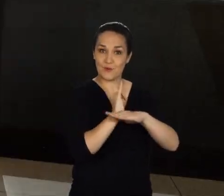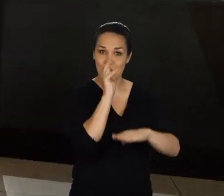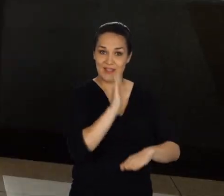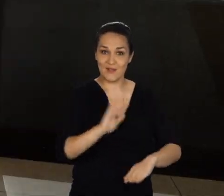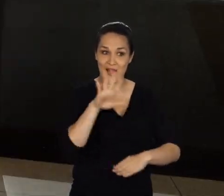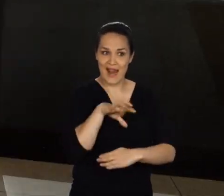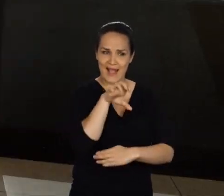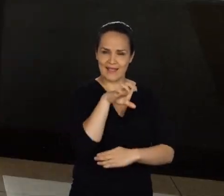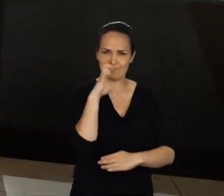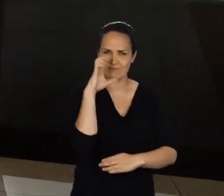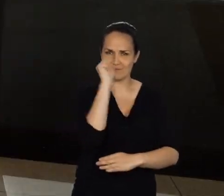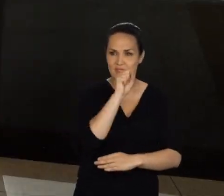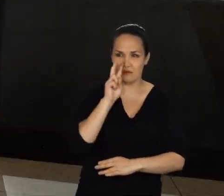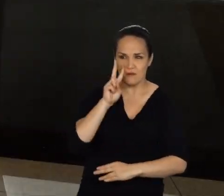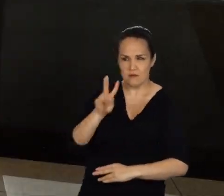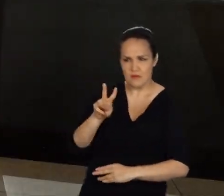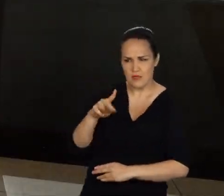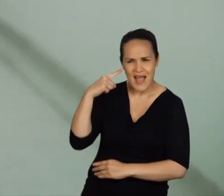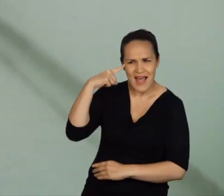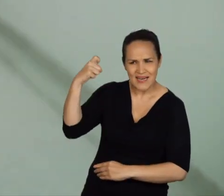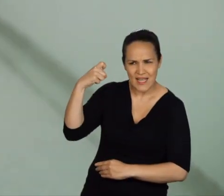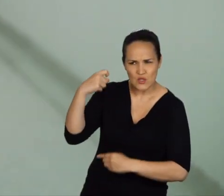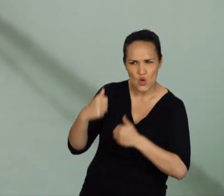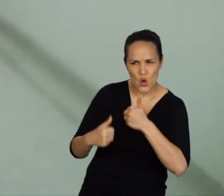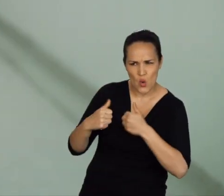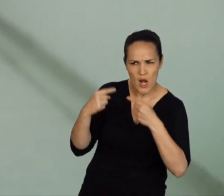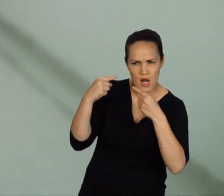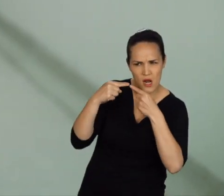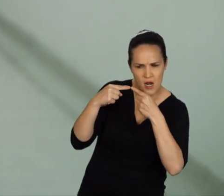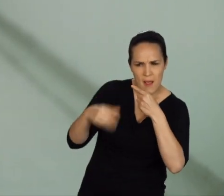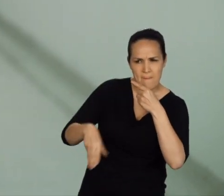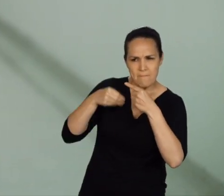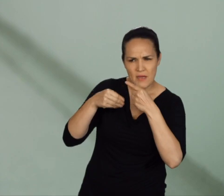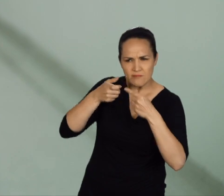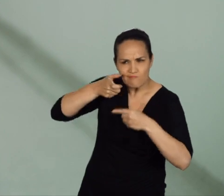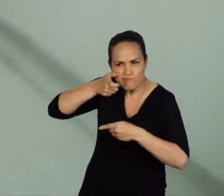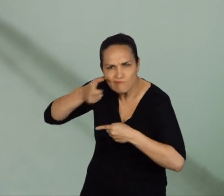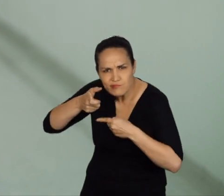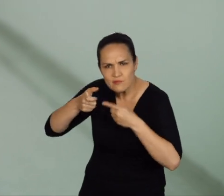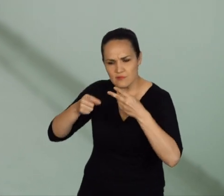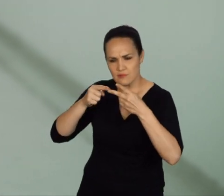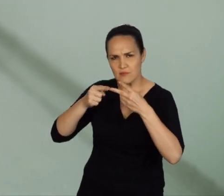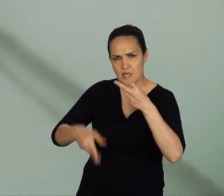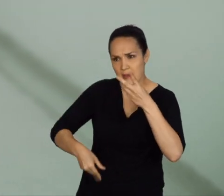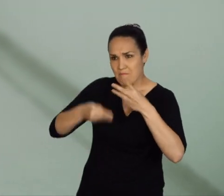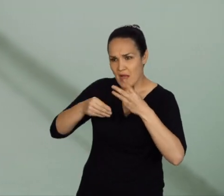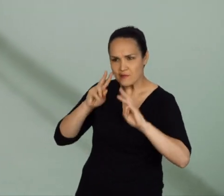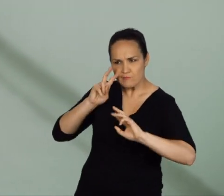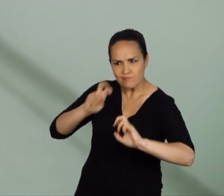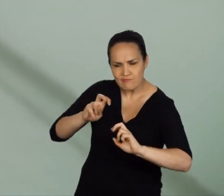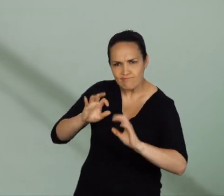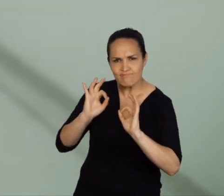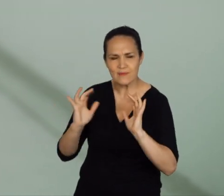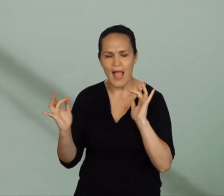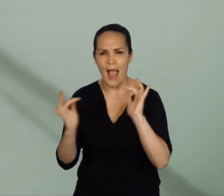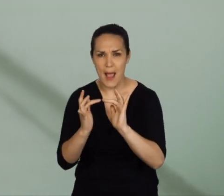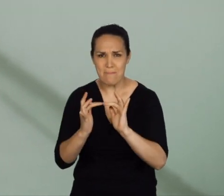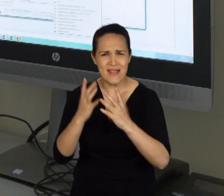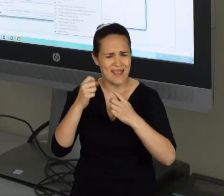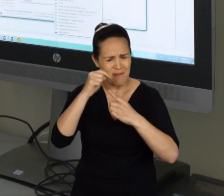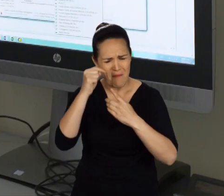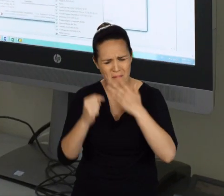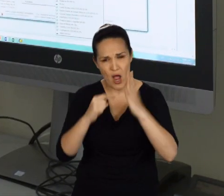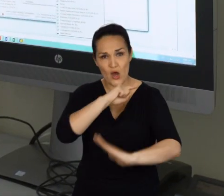institucional es realmente identificar riesgo, reconocerlo obviamente, monitorizarlo e intervenir de una manera